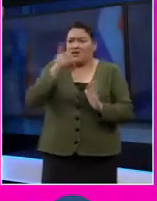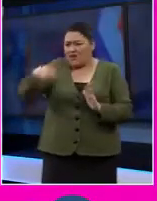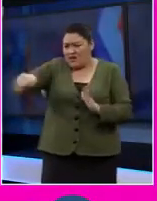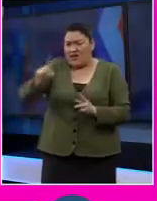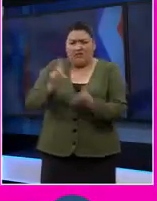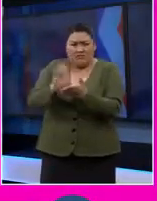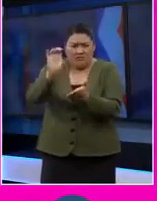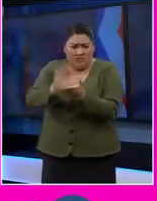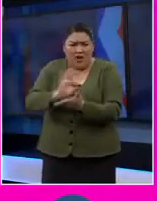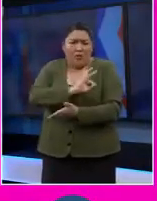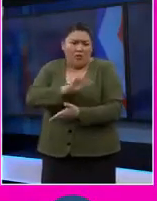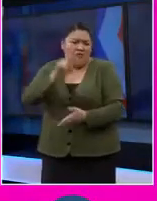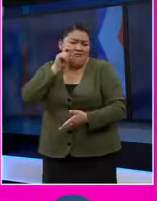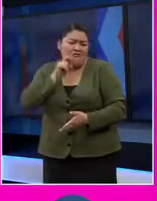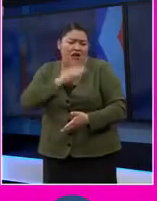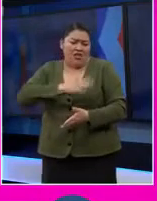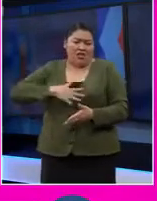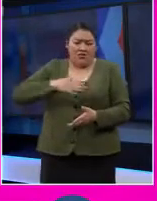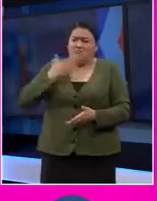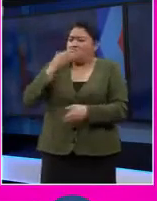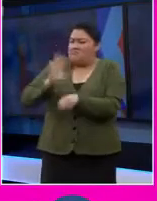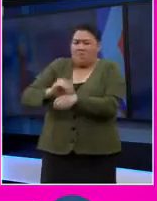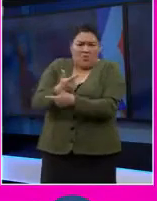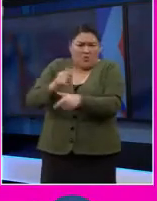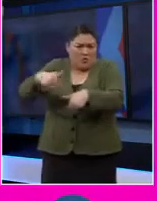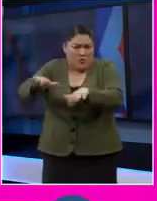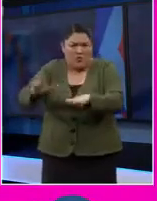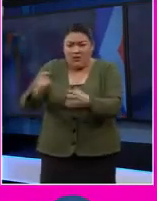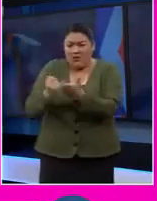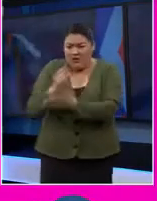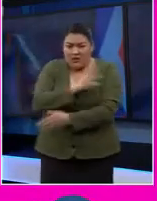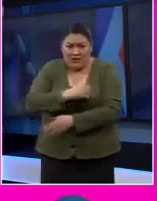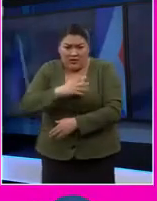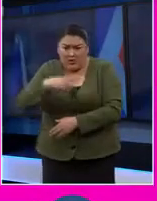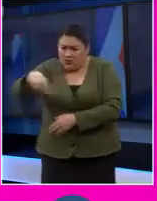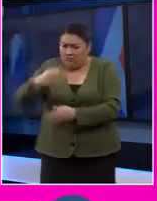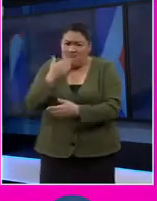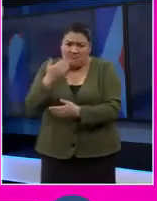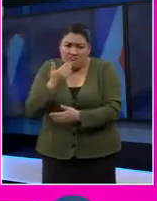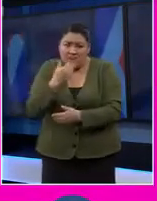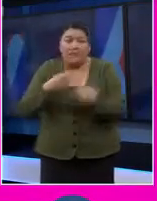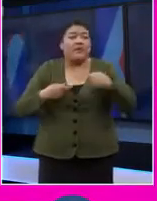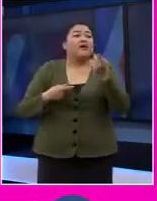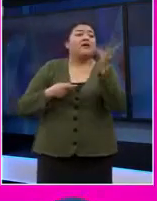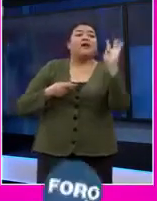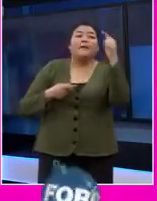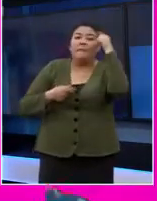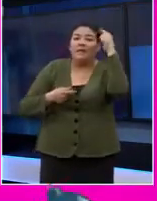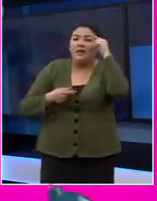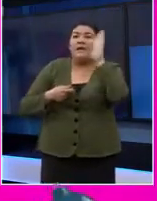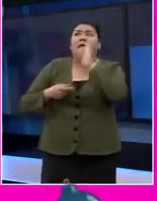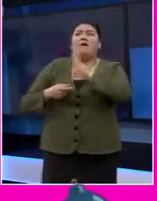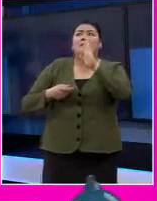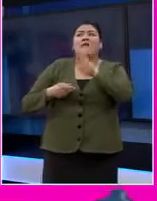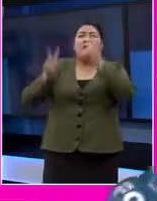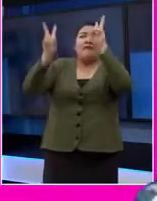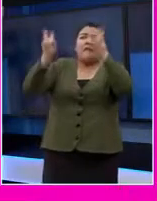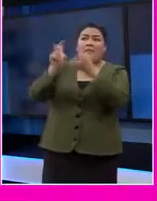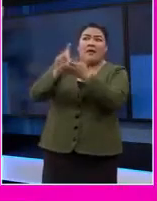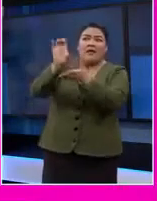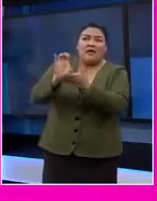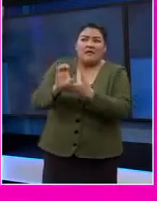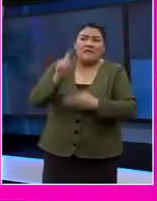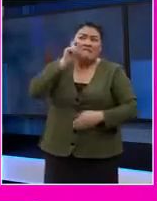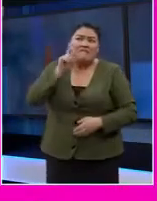plena de las personas con discapacidad y los derechos sexuales y reproductivos, pero ese es un tema tabú para todo el mundo. Nadie quiere hablar de la vida